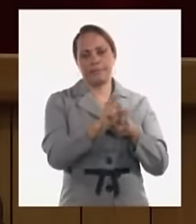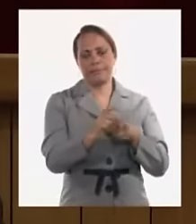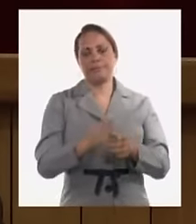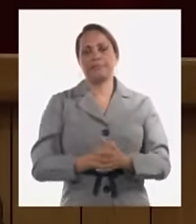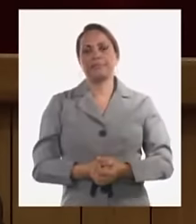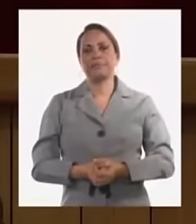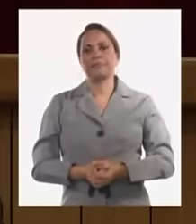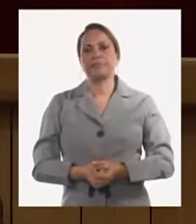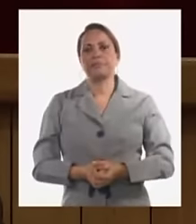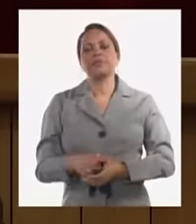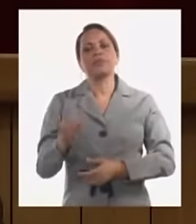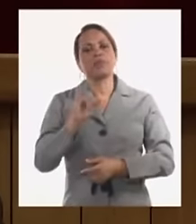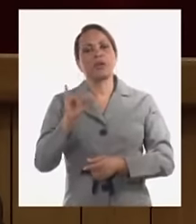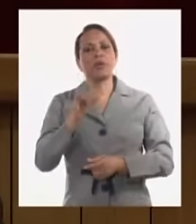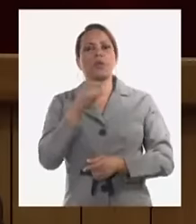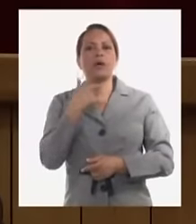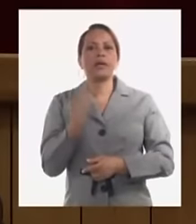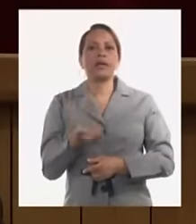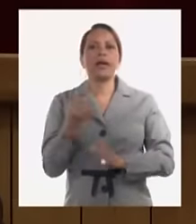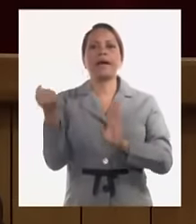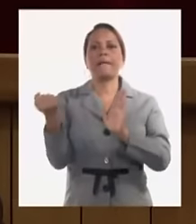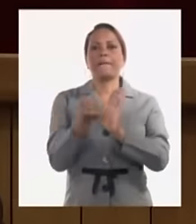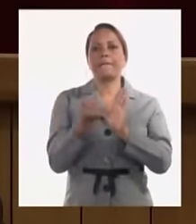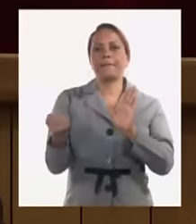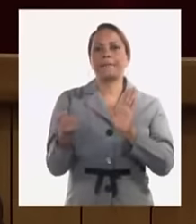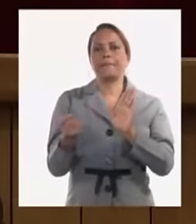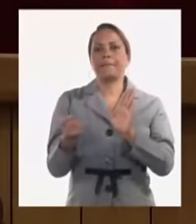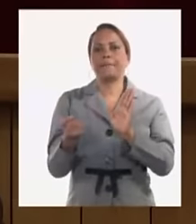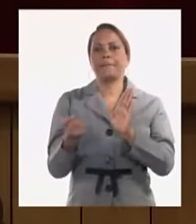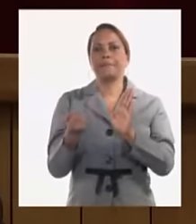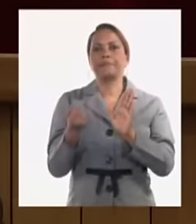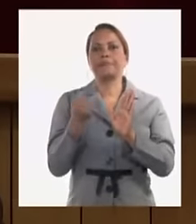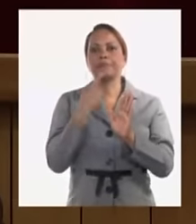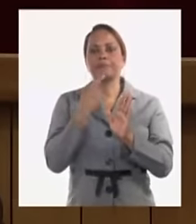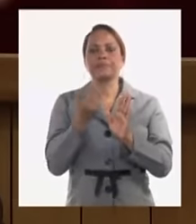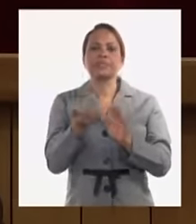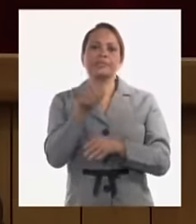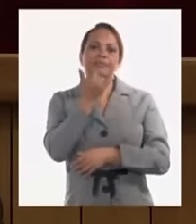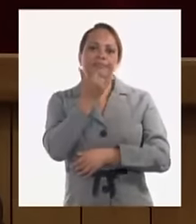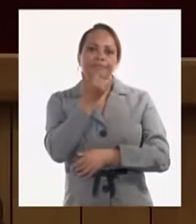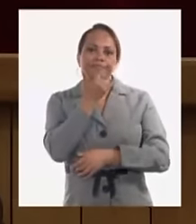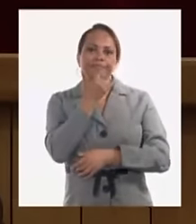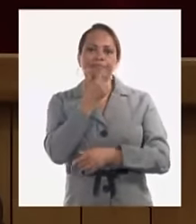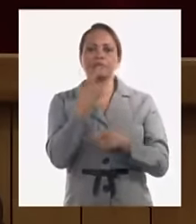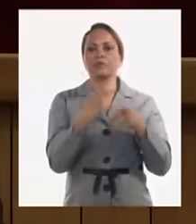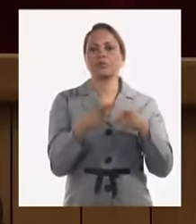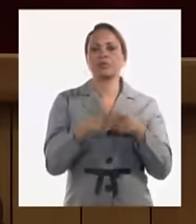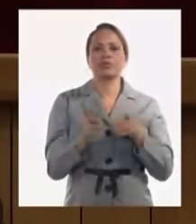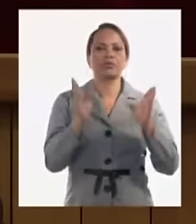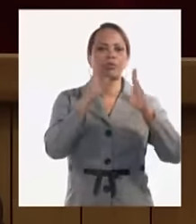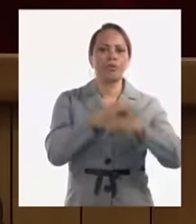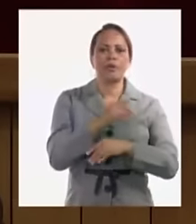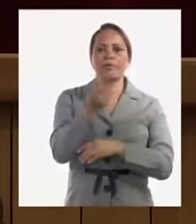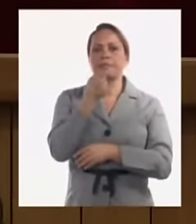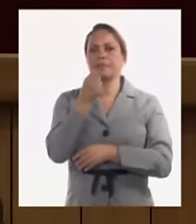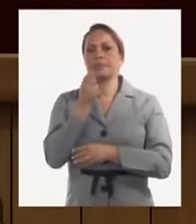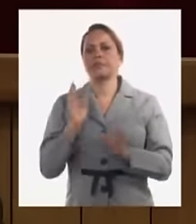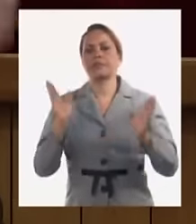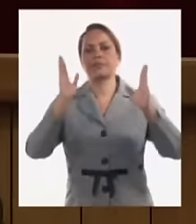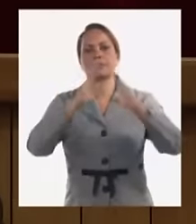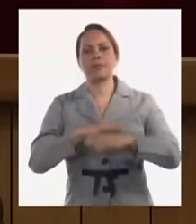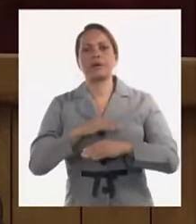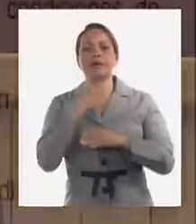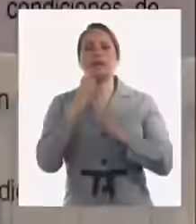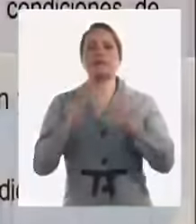y también se han aprobado a partir muy afectado con los recursos la medicina el tema de la